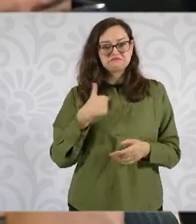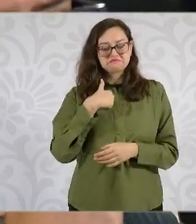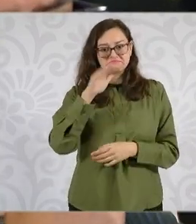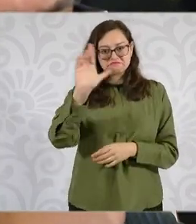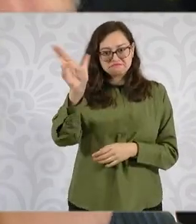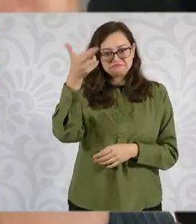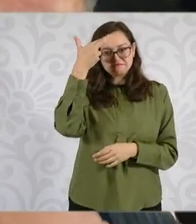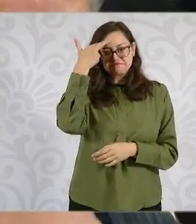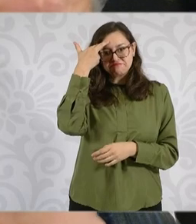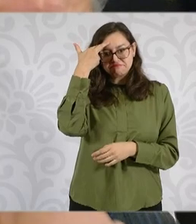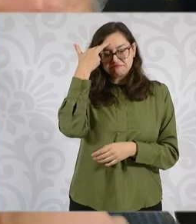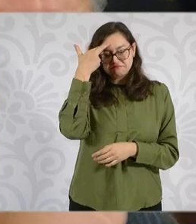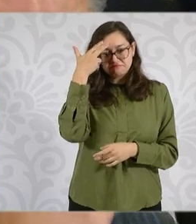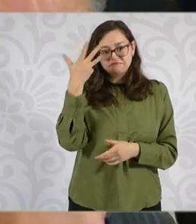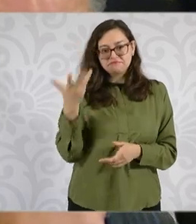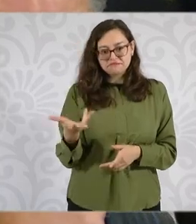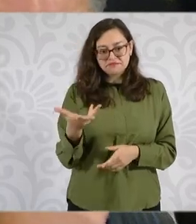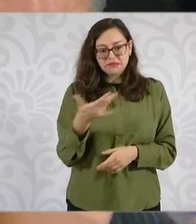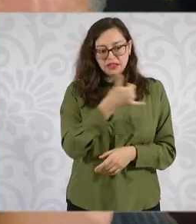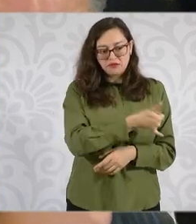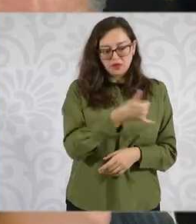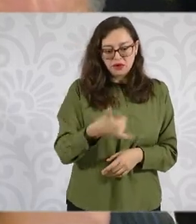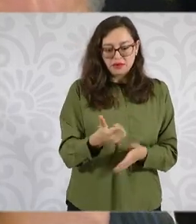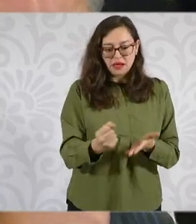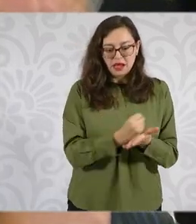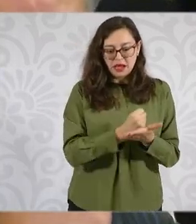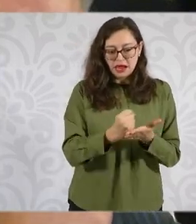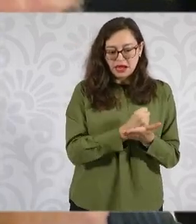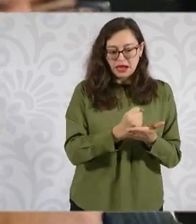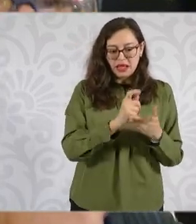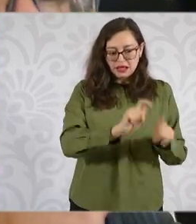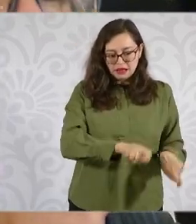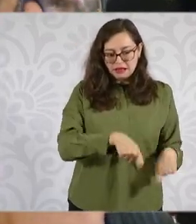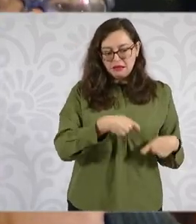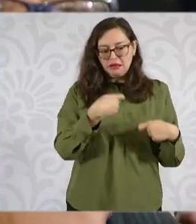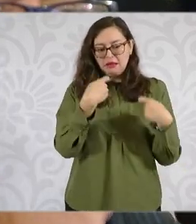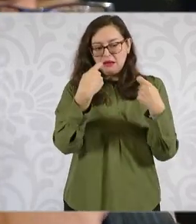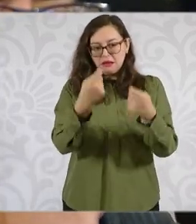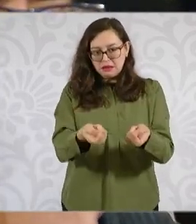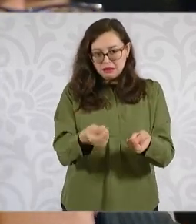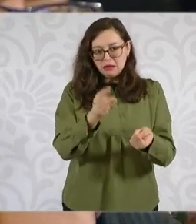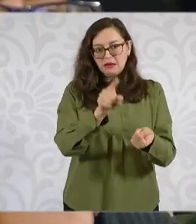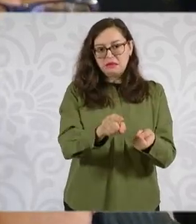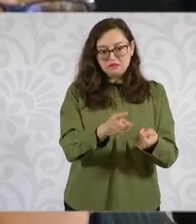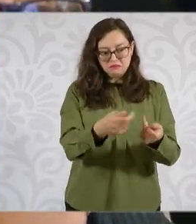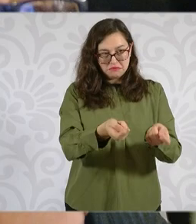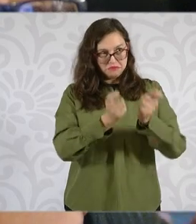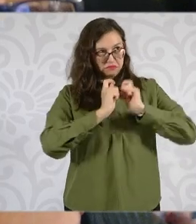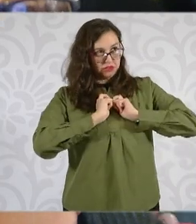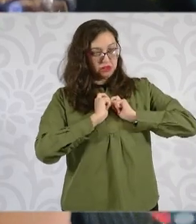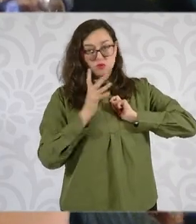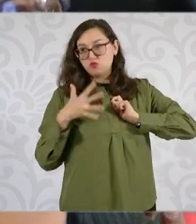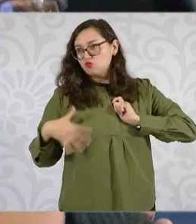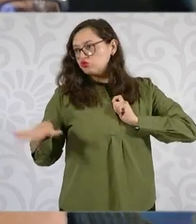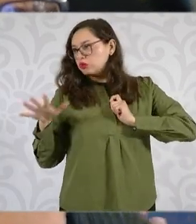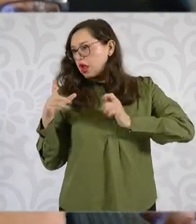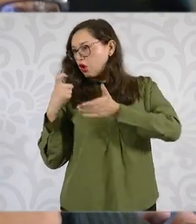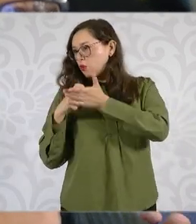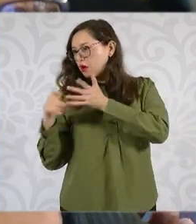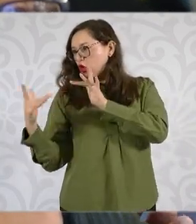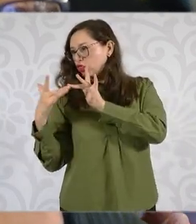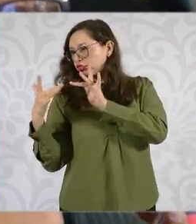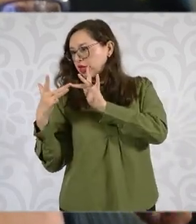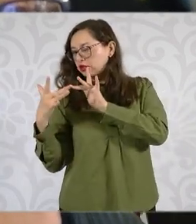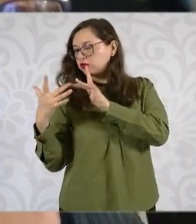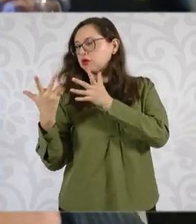recuerdo el Infonavit entrega créditos para que uno compre a través de una empresa constructora, pero es la primera ocasión